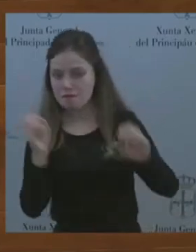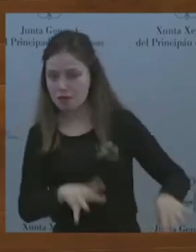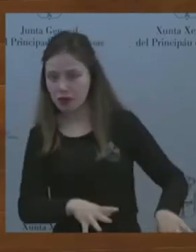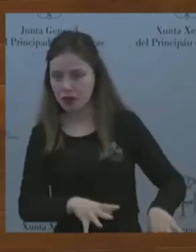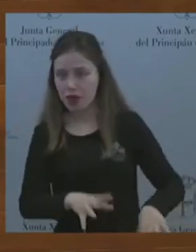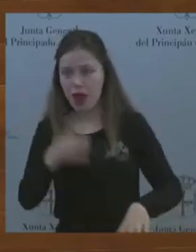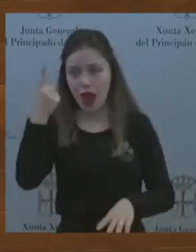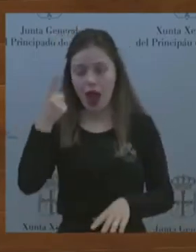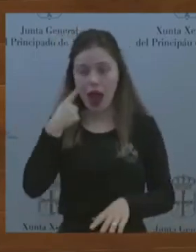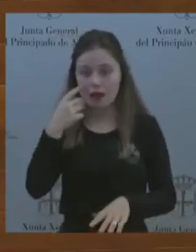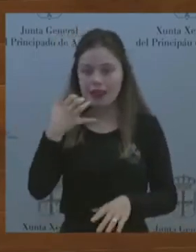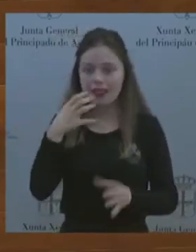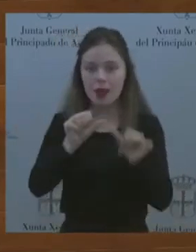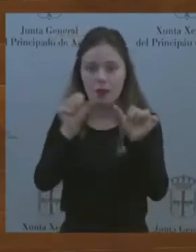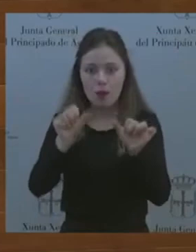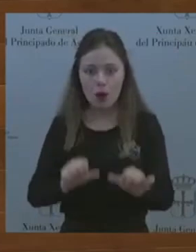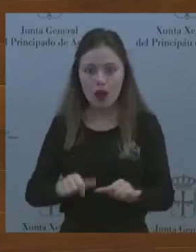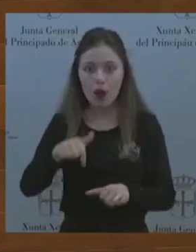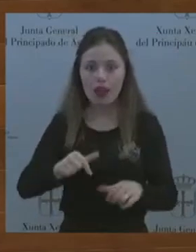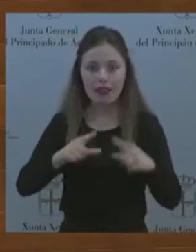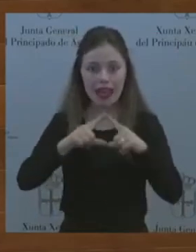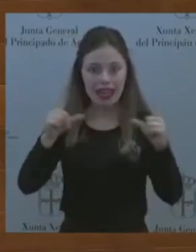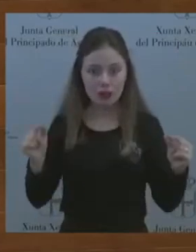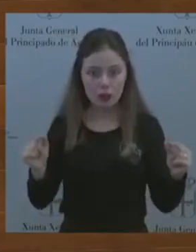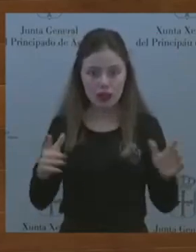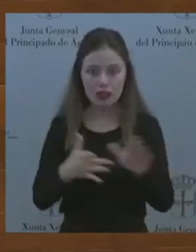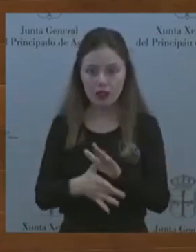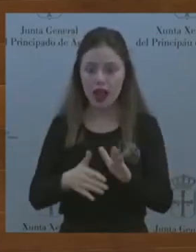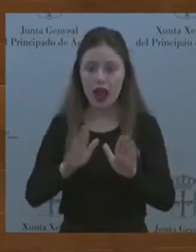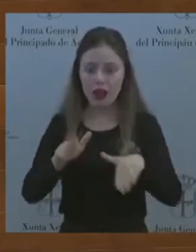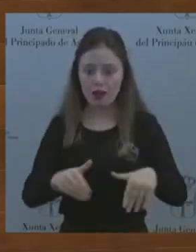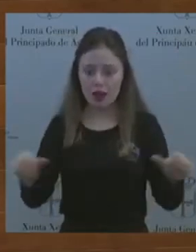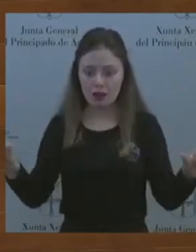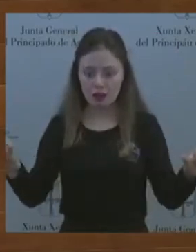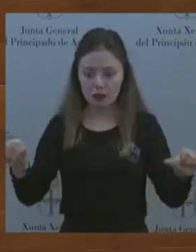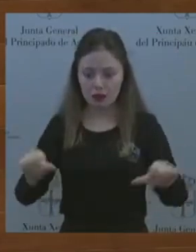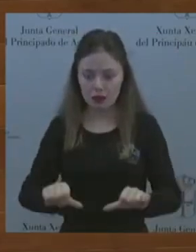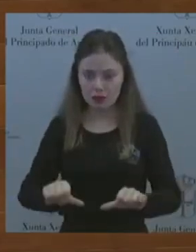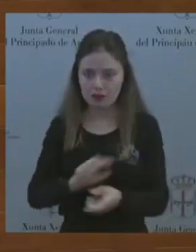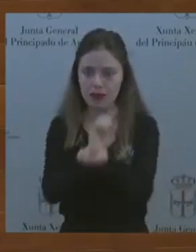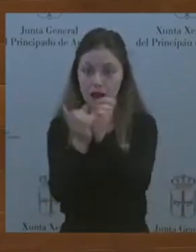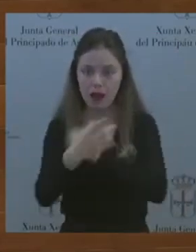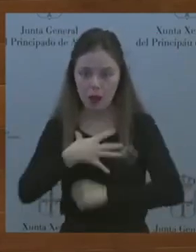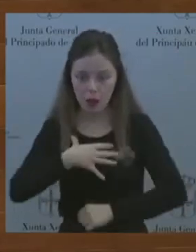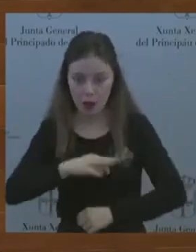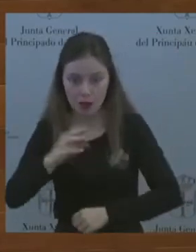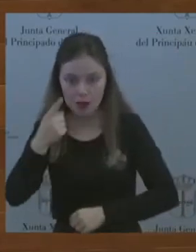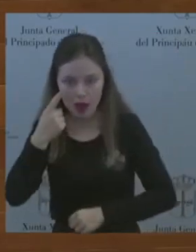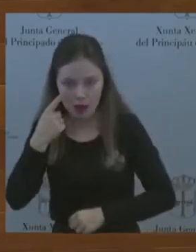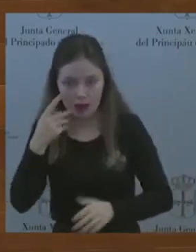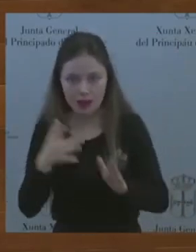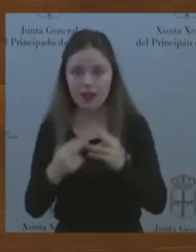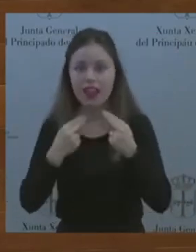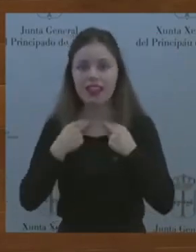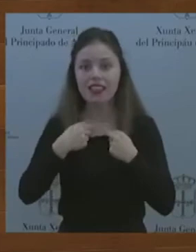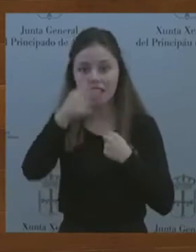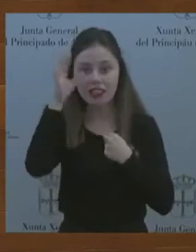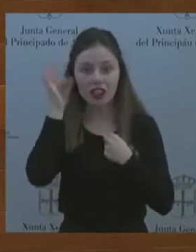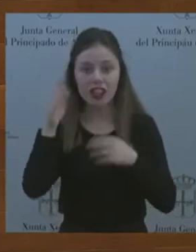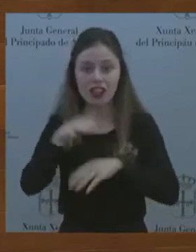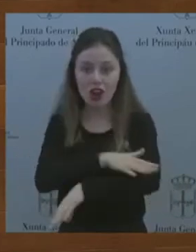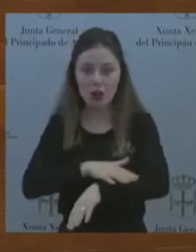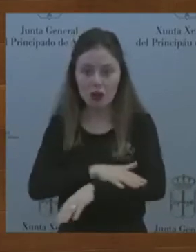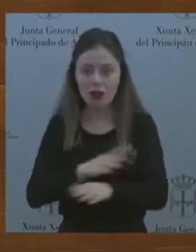Asturias que van a la deriva. Por tanto, lo suyo, señorías, de gobierno, es desilusión, mucha desilusión y